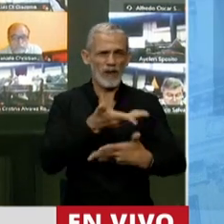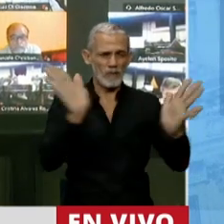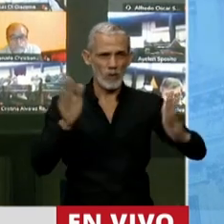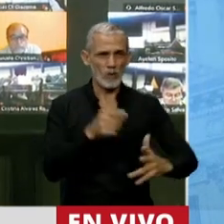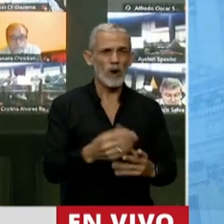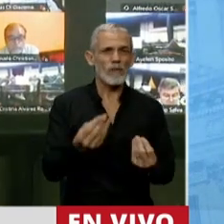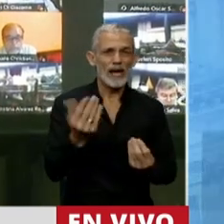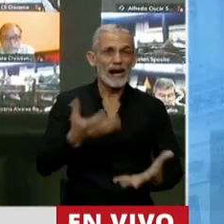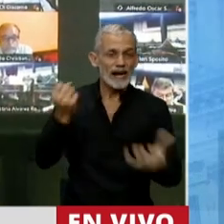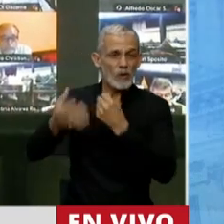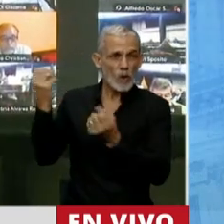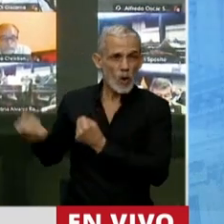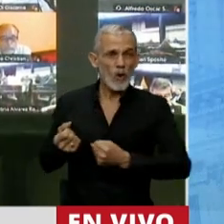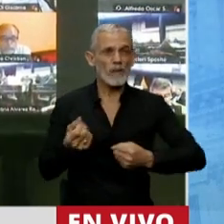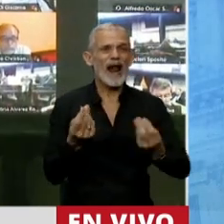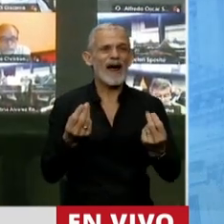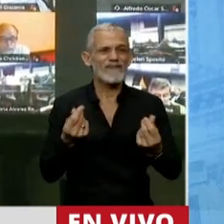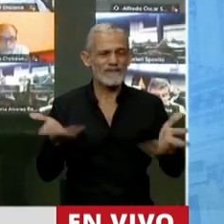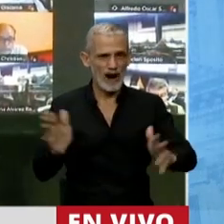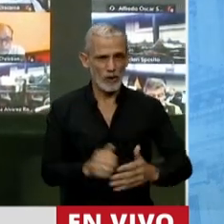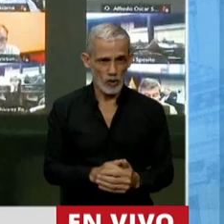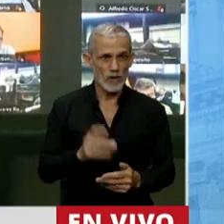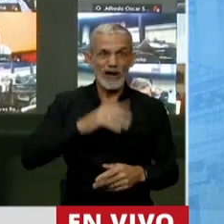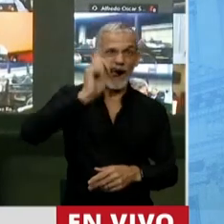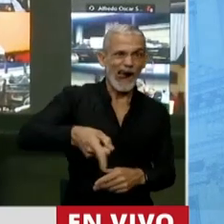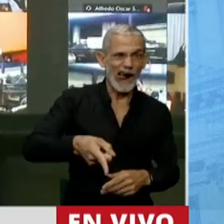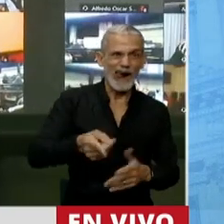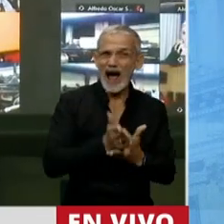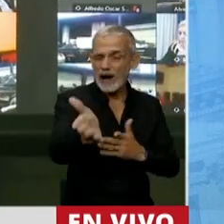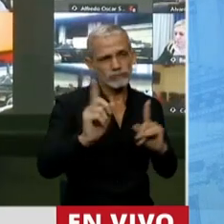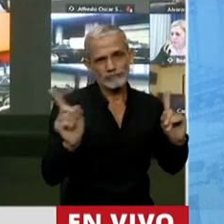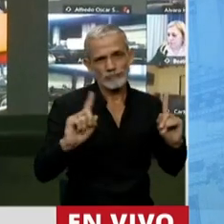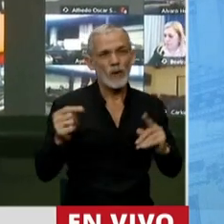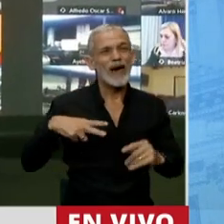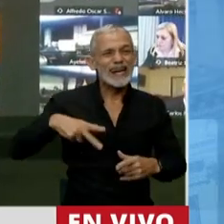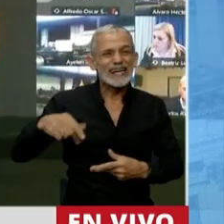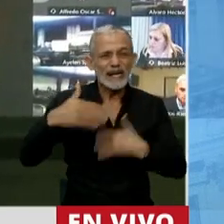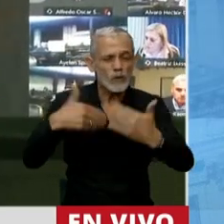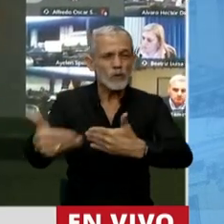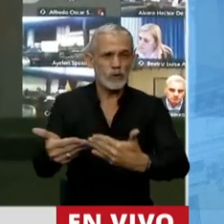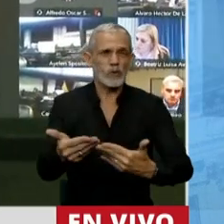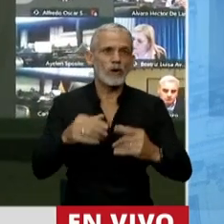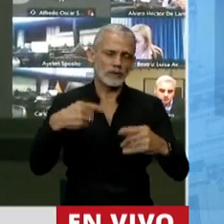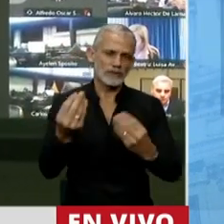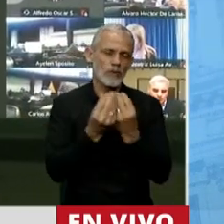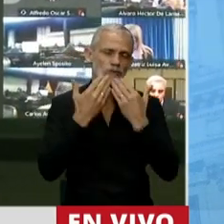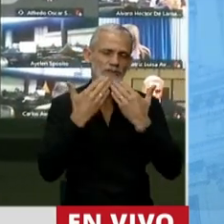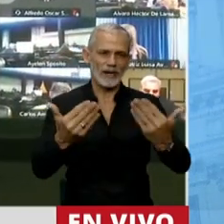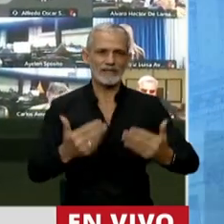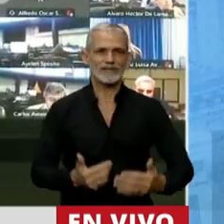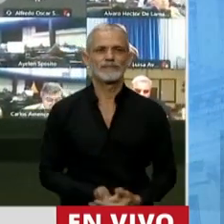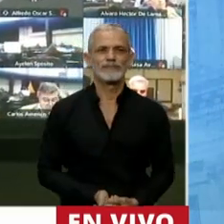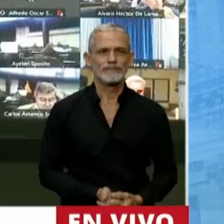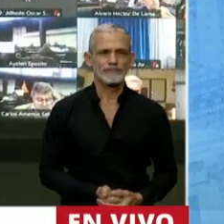Para recuperar la legitimidad, porque la imposición no es infinita. Y construir riqueza tiene su complejidad. Muchas gracias, señor